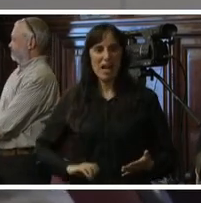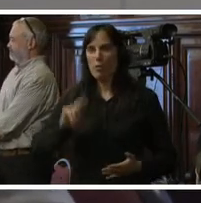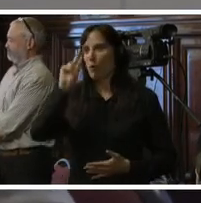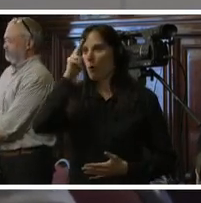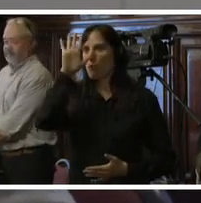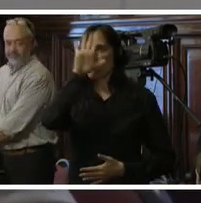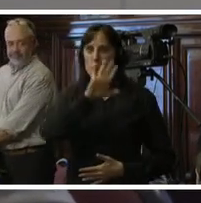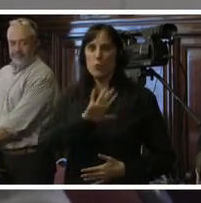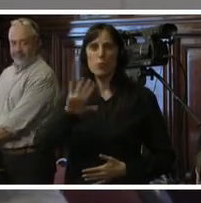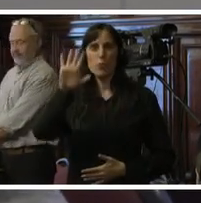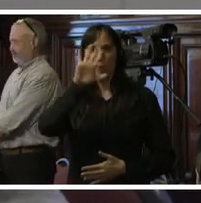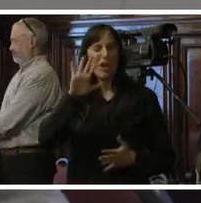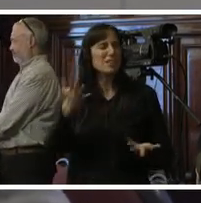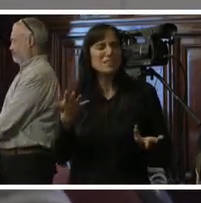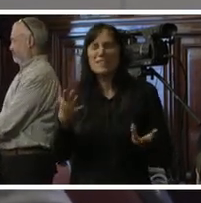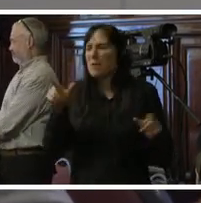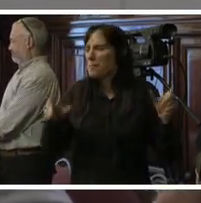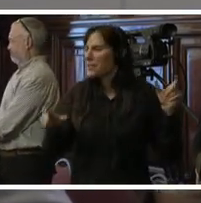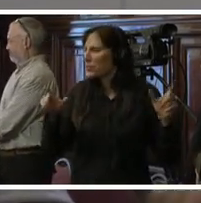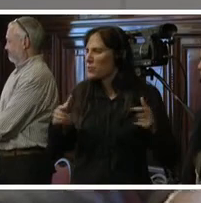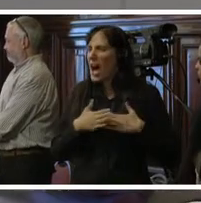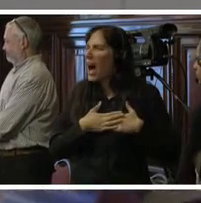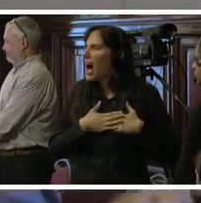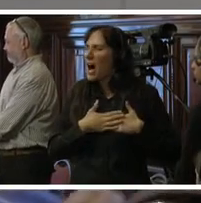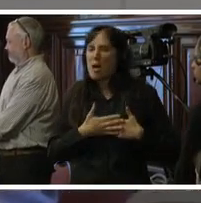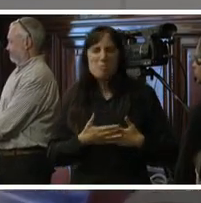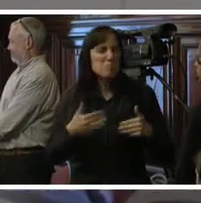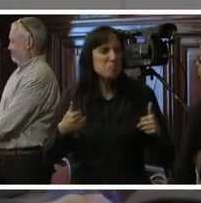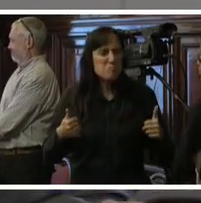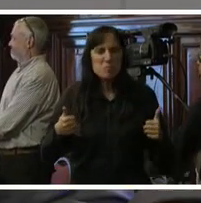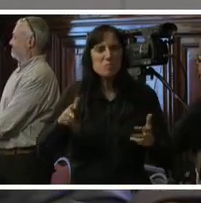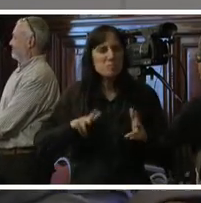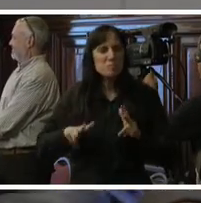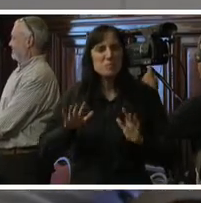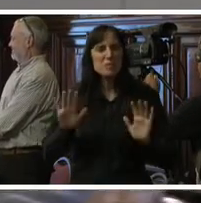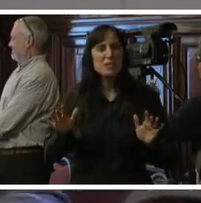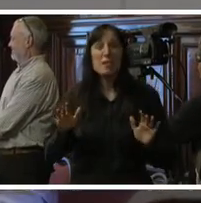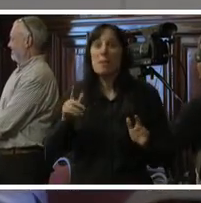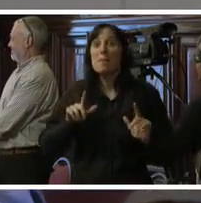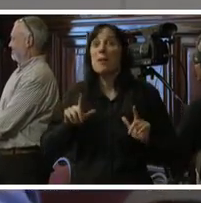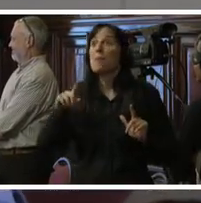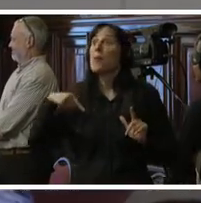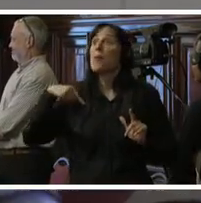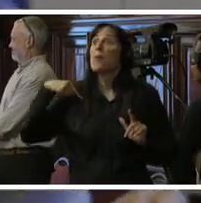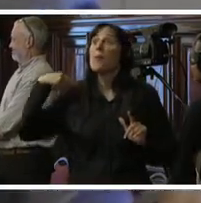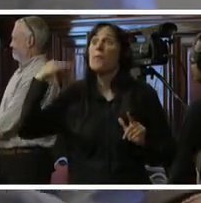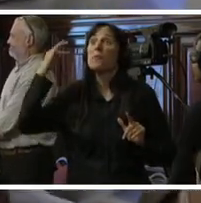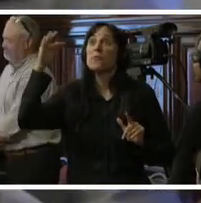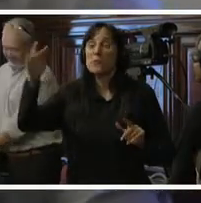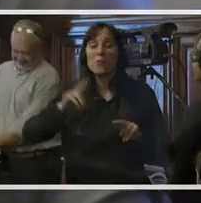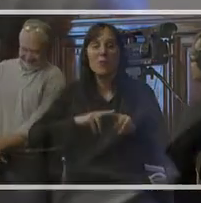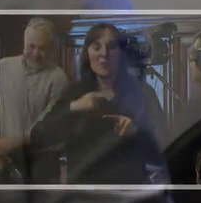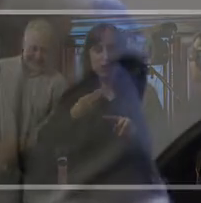hemos sido tratados con mucha amabilidad y esperamos que nos vuelvan a invitar en algunos años